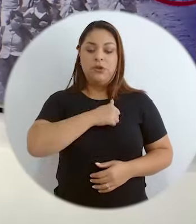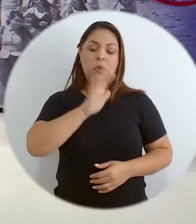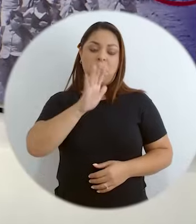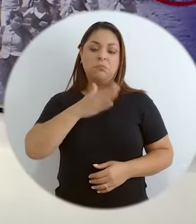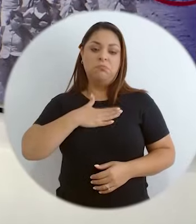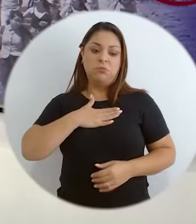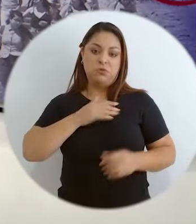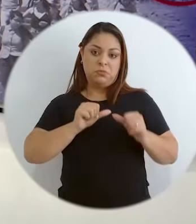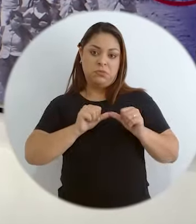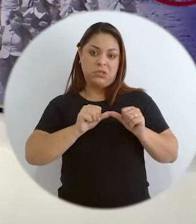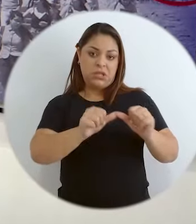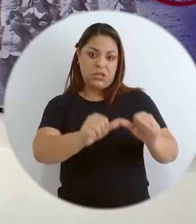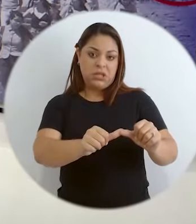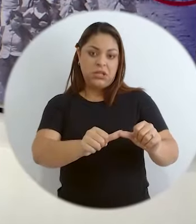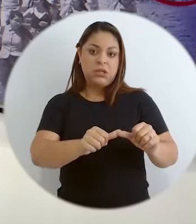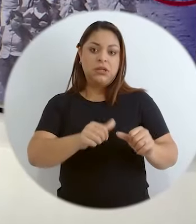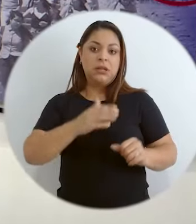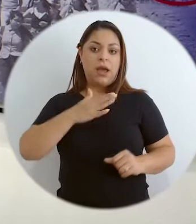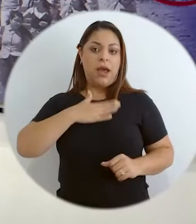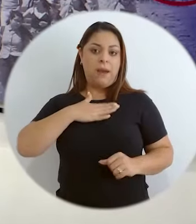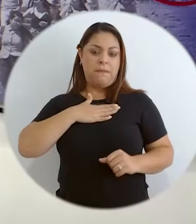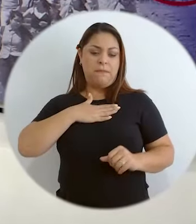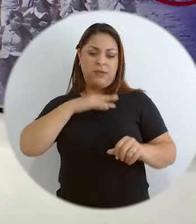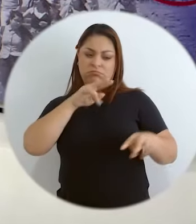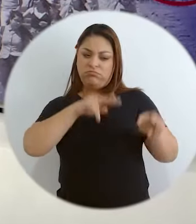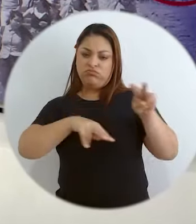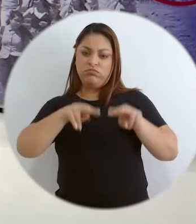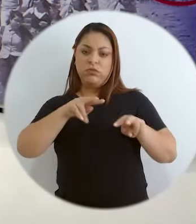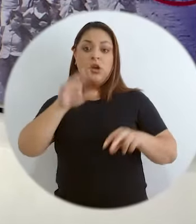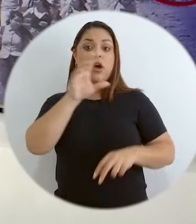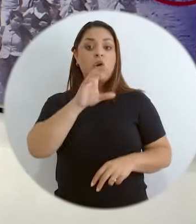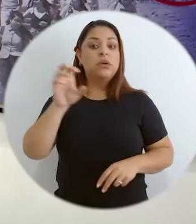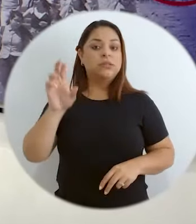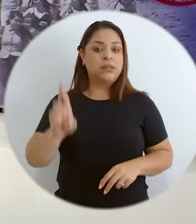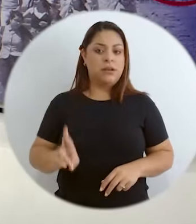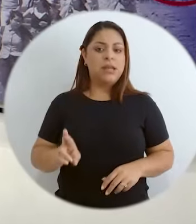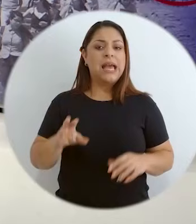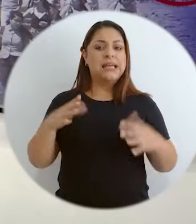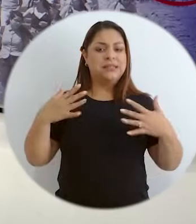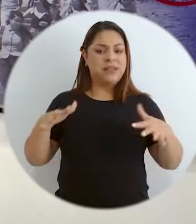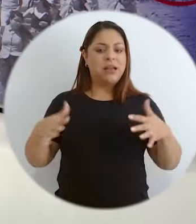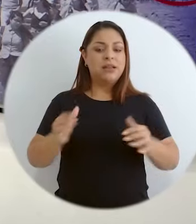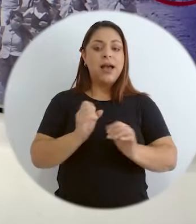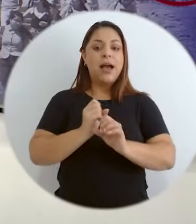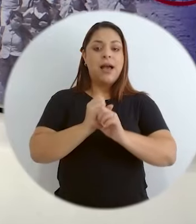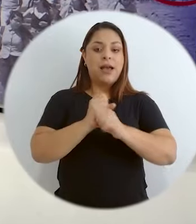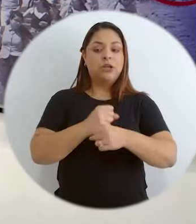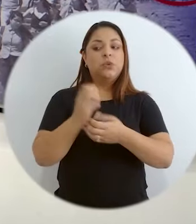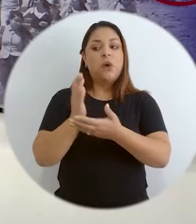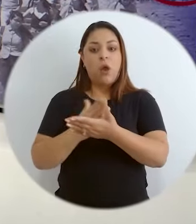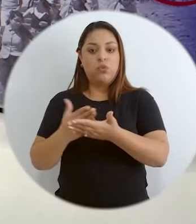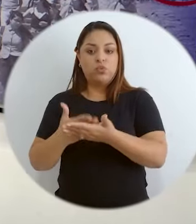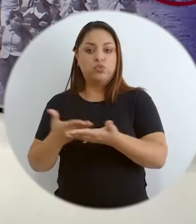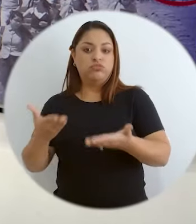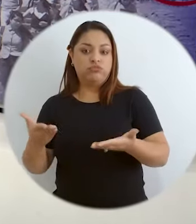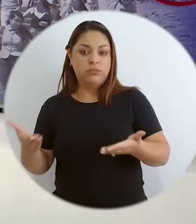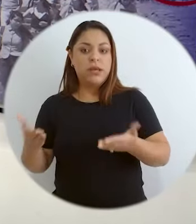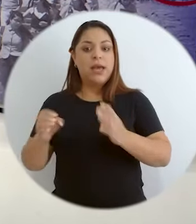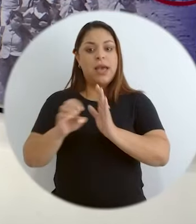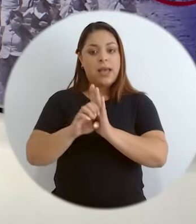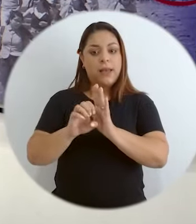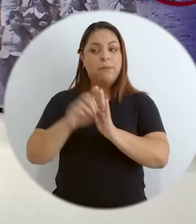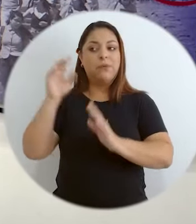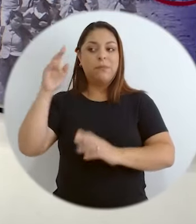No sé. Bueno, para seguir, a mi criterio, Costa Rica ha generado varios